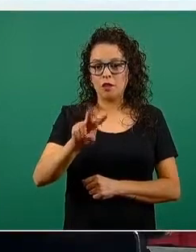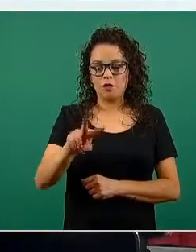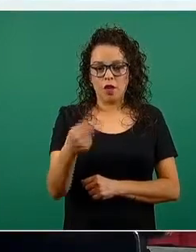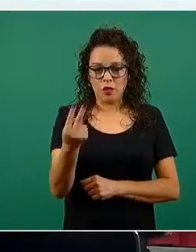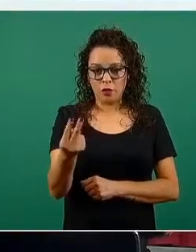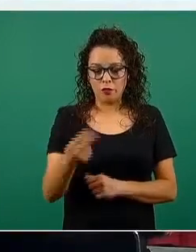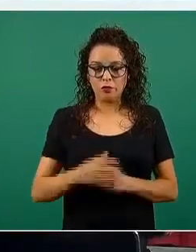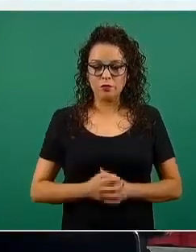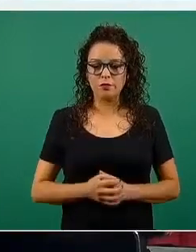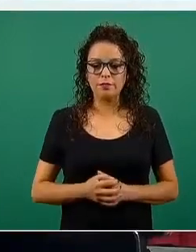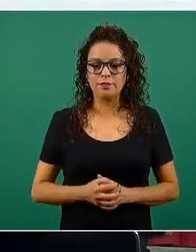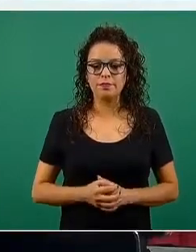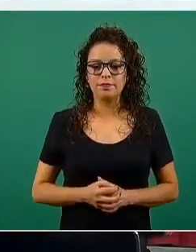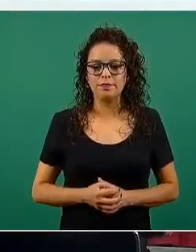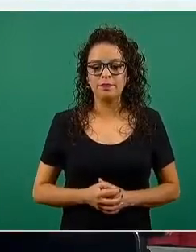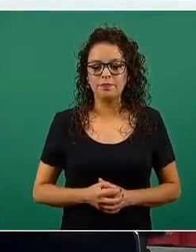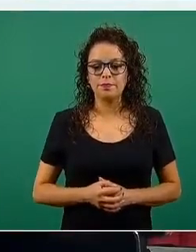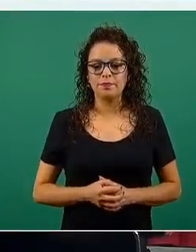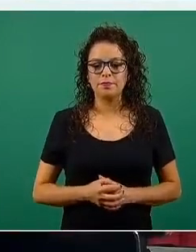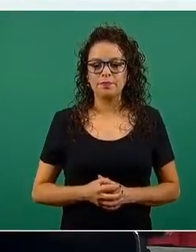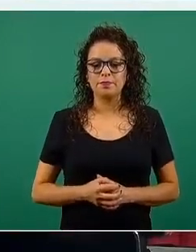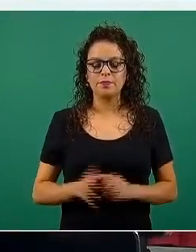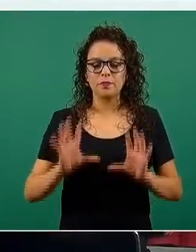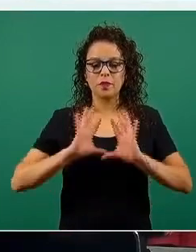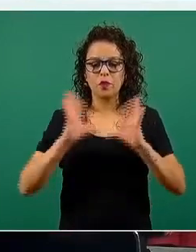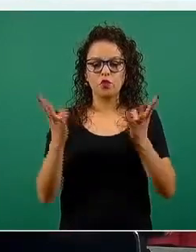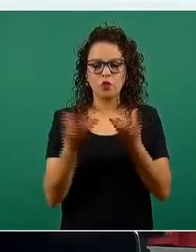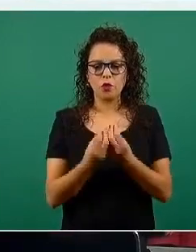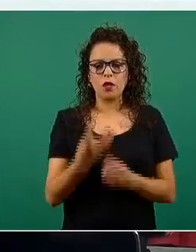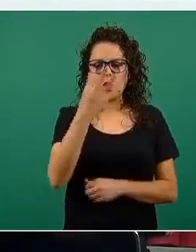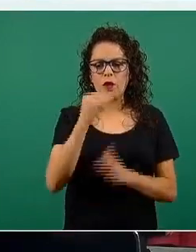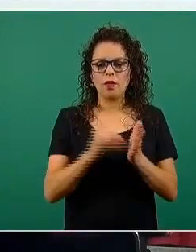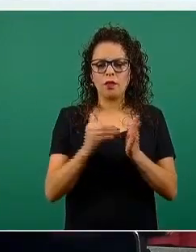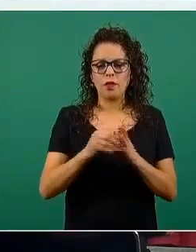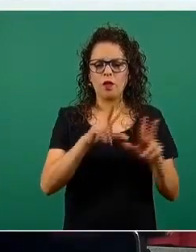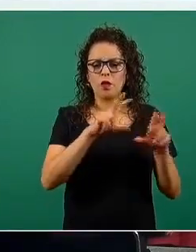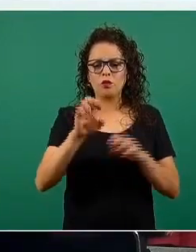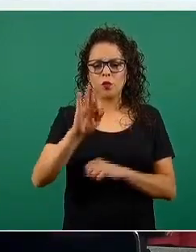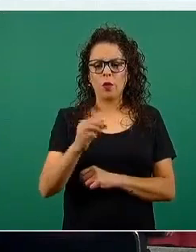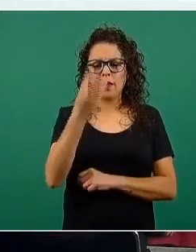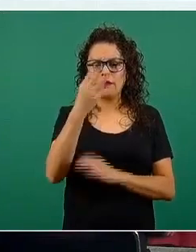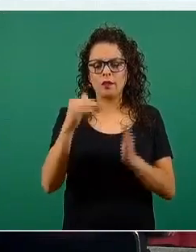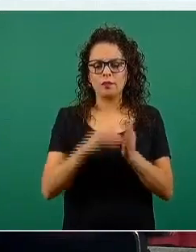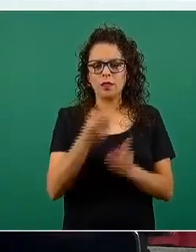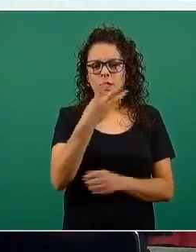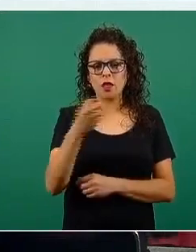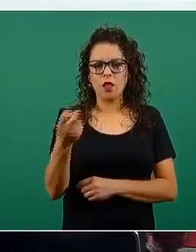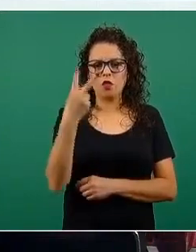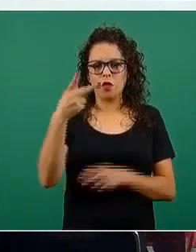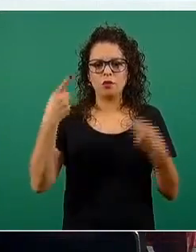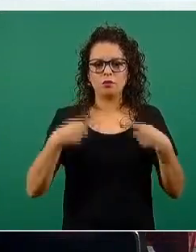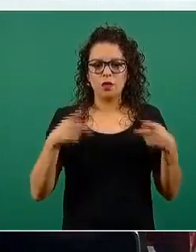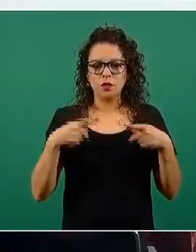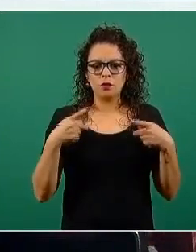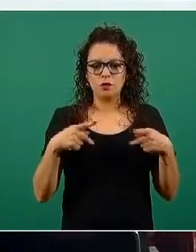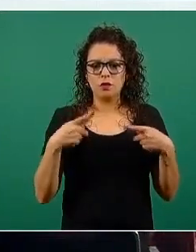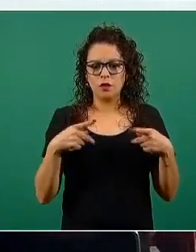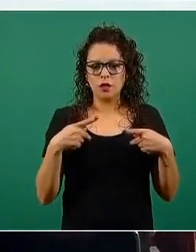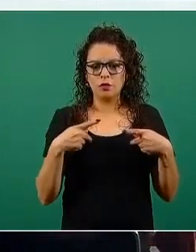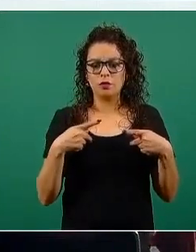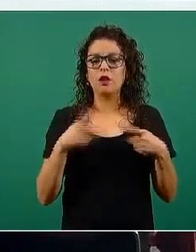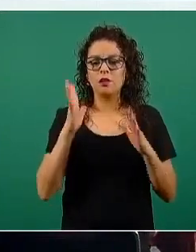las personas, han entrado un total de 4 millones 843 mil 302 personas que han sido